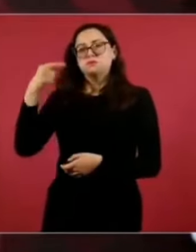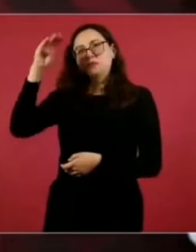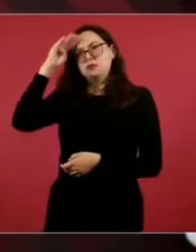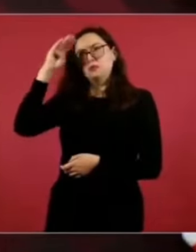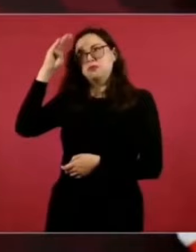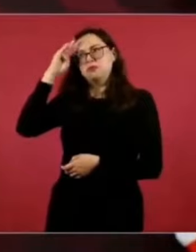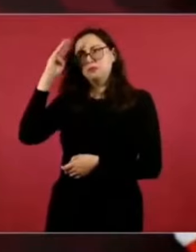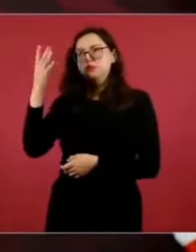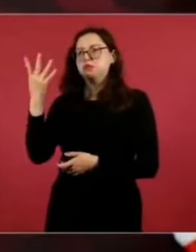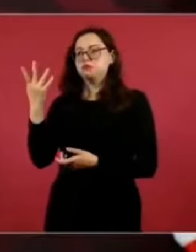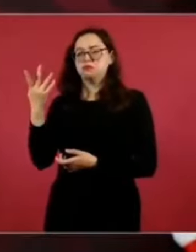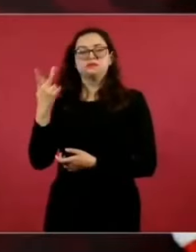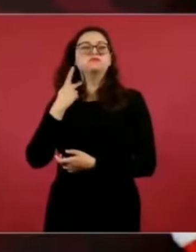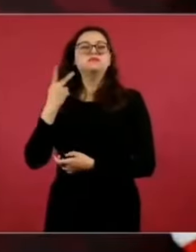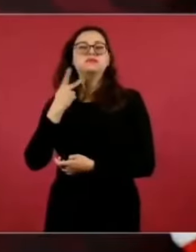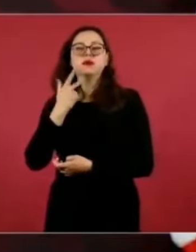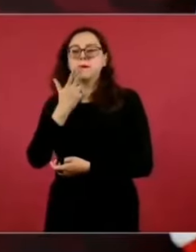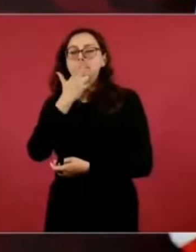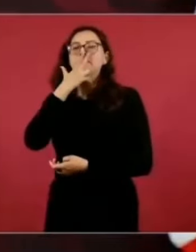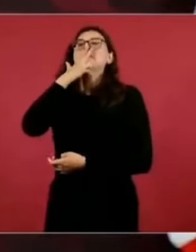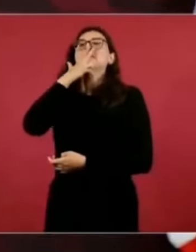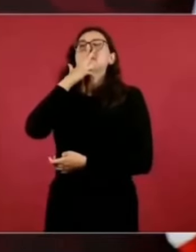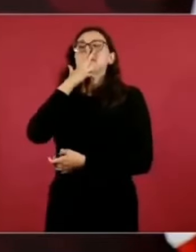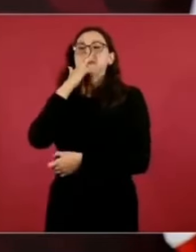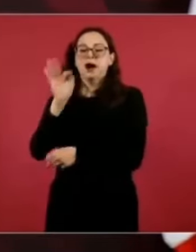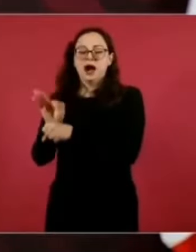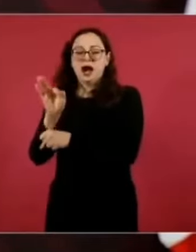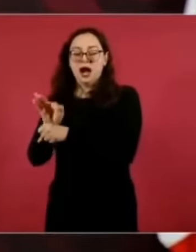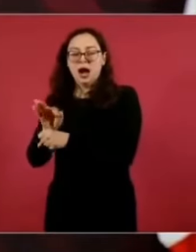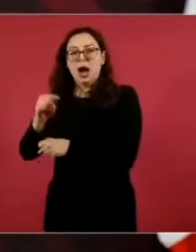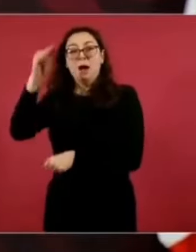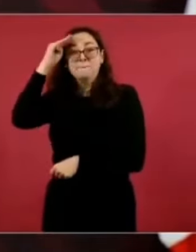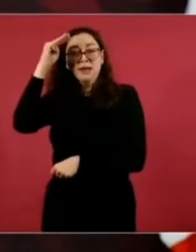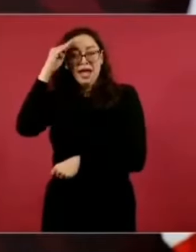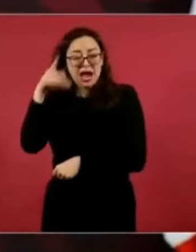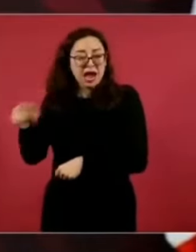piensan que es cualquier cosa.